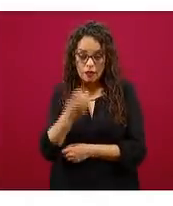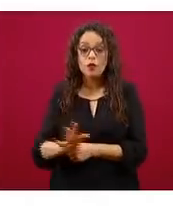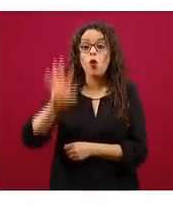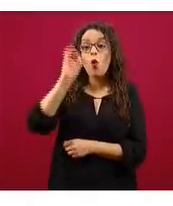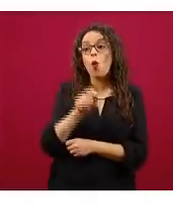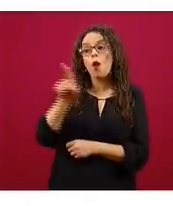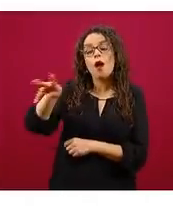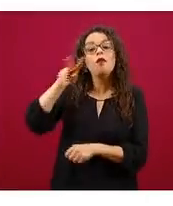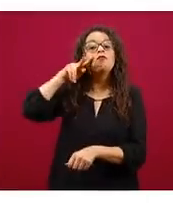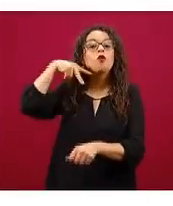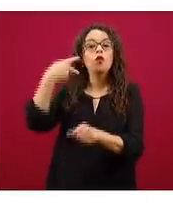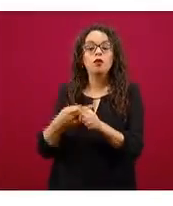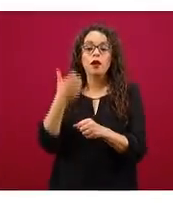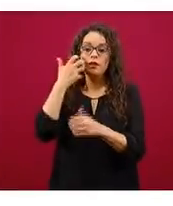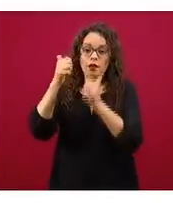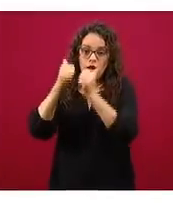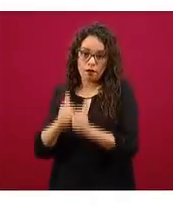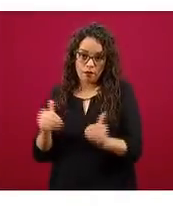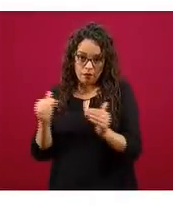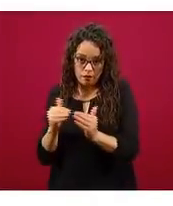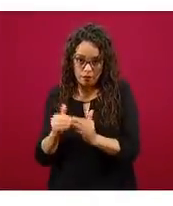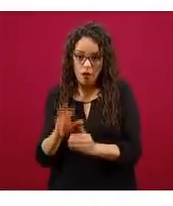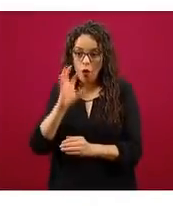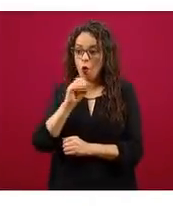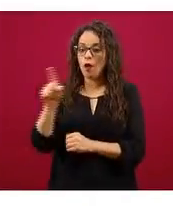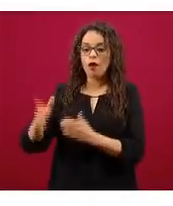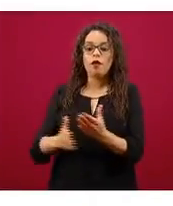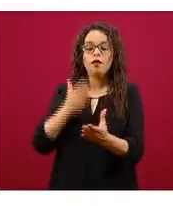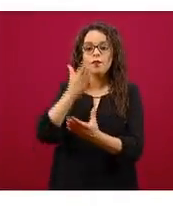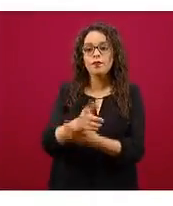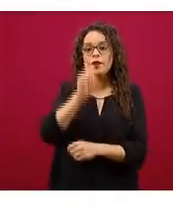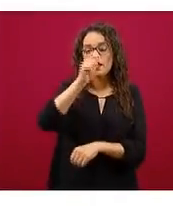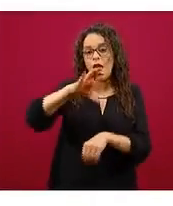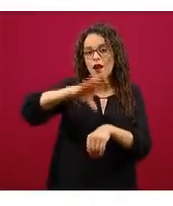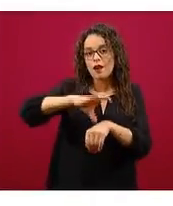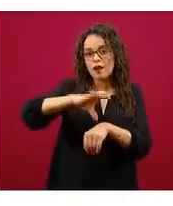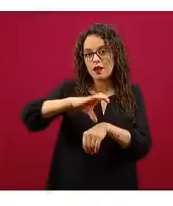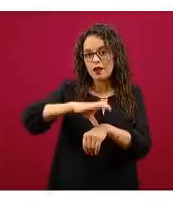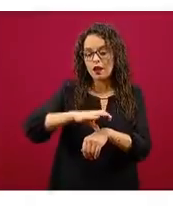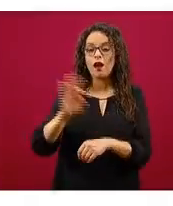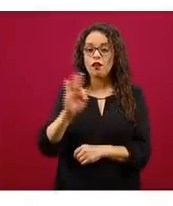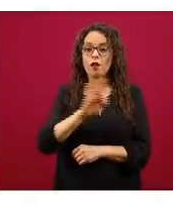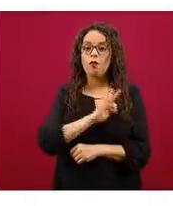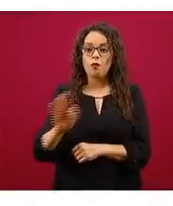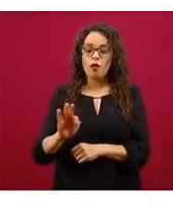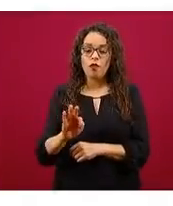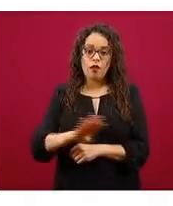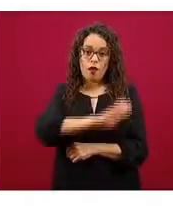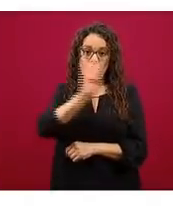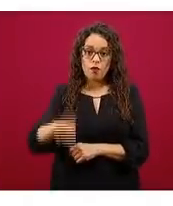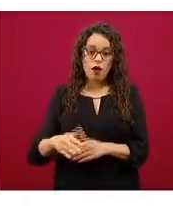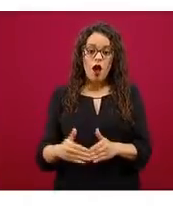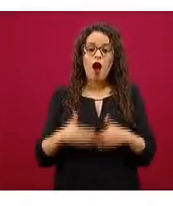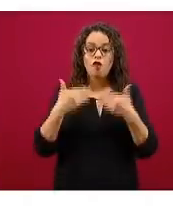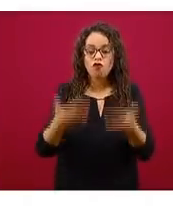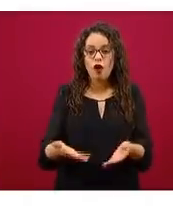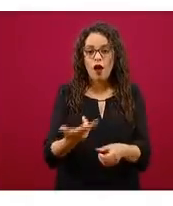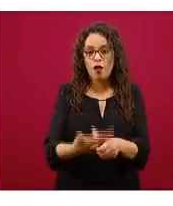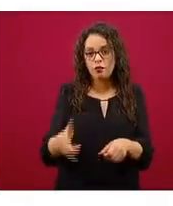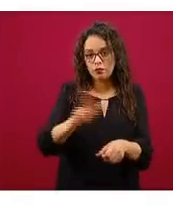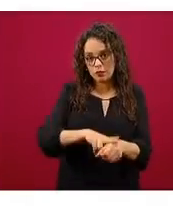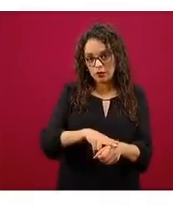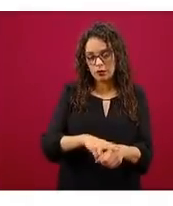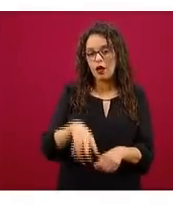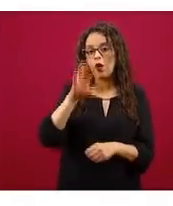medicina familiar, también puede fallecer fuera del hospital, puede fallecer en casa, o puede estar dentro de las